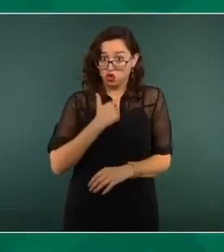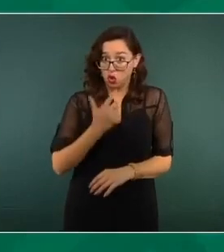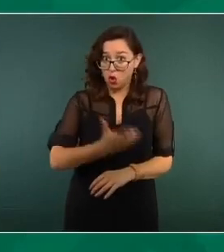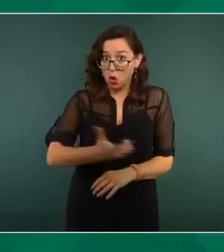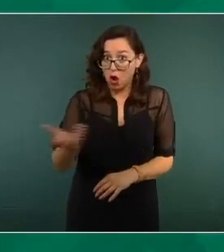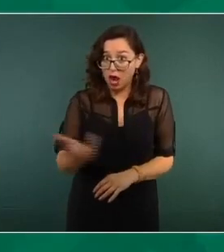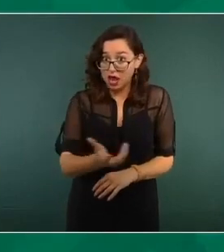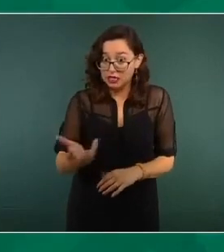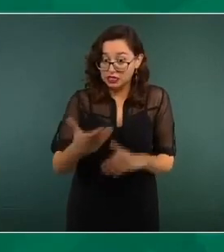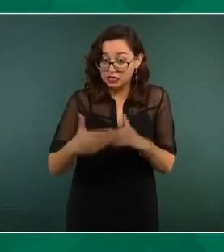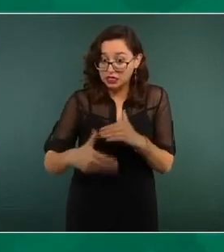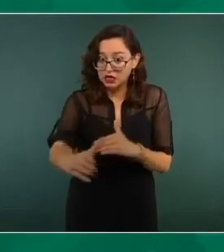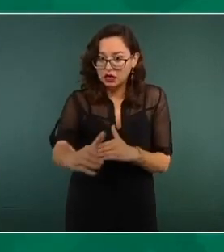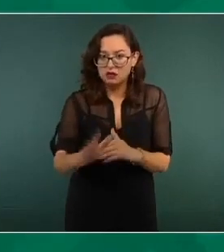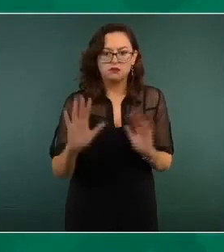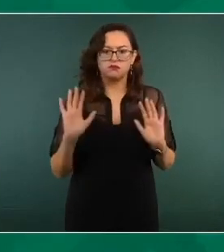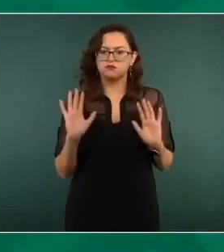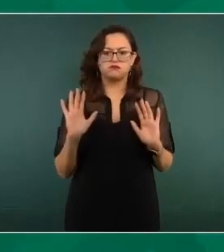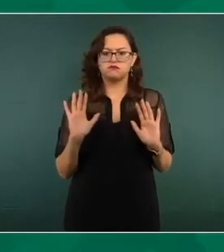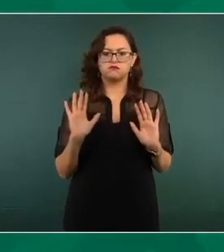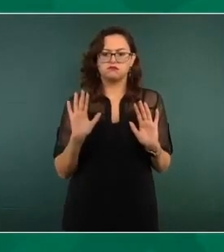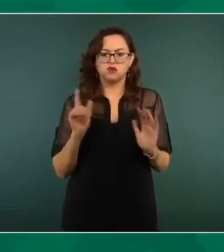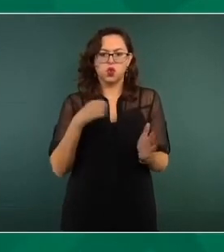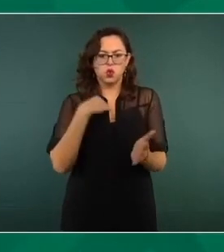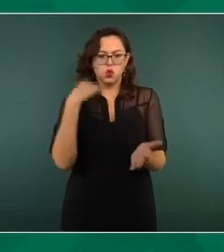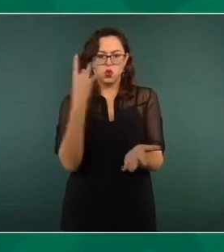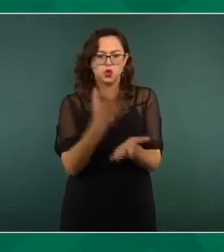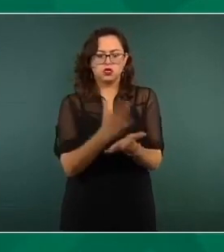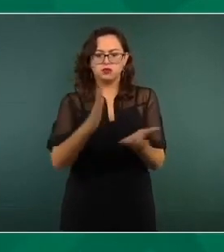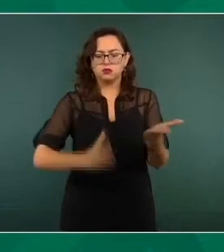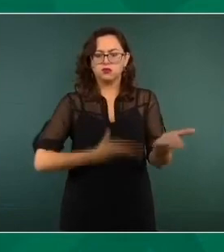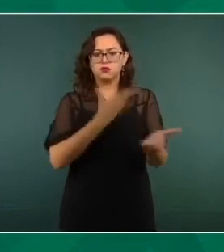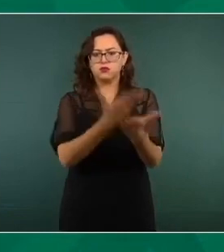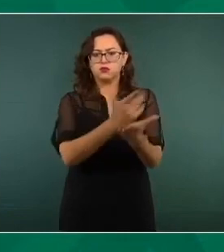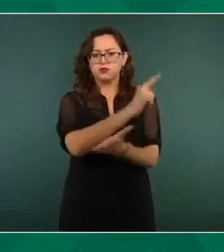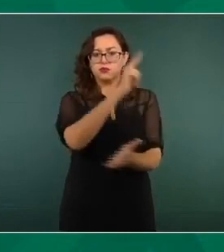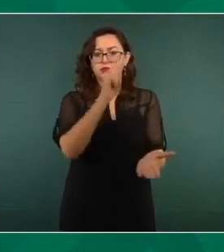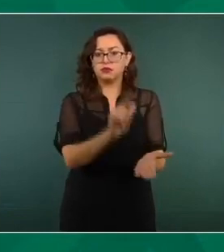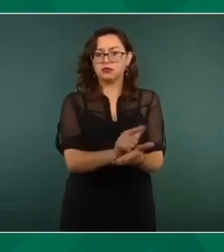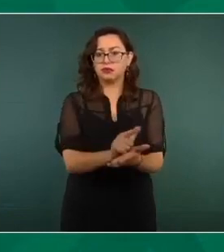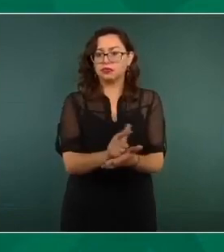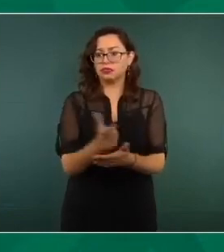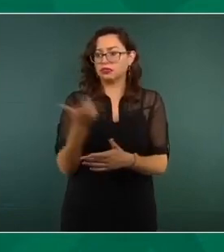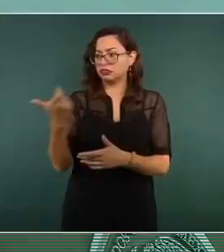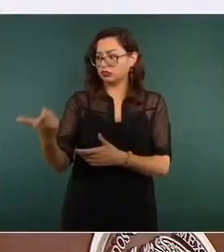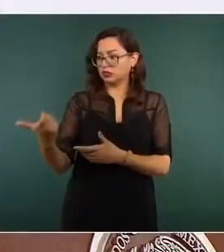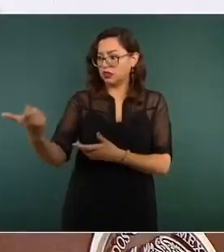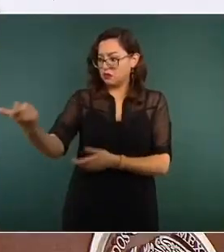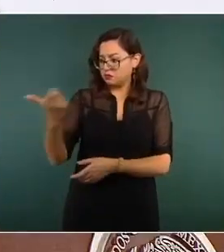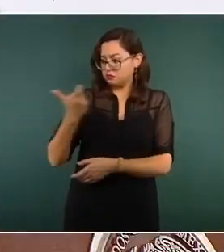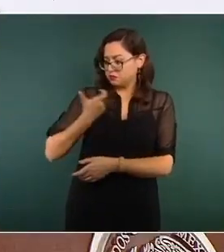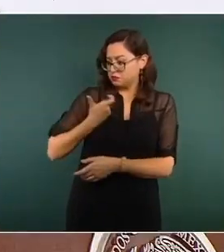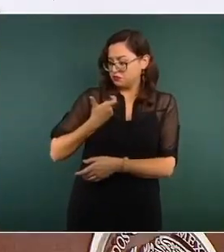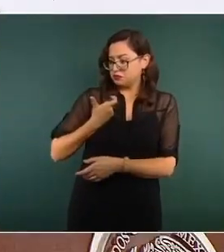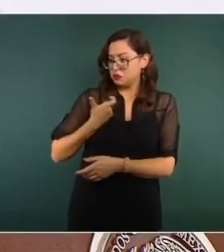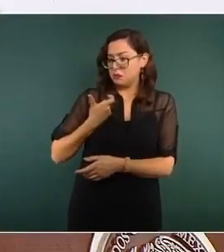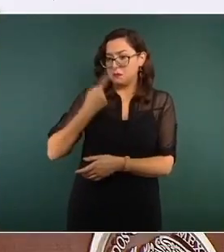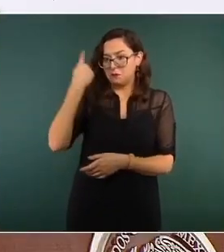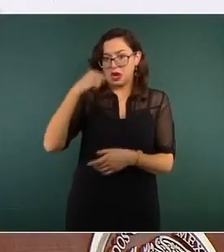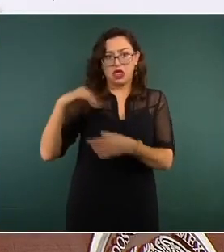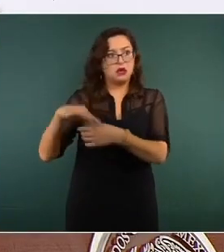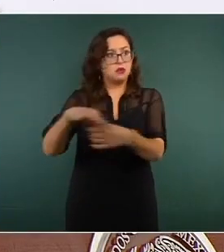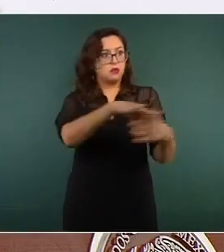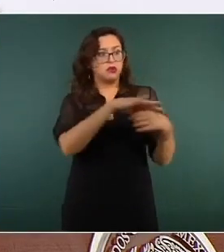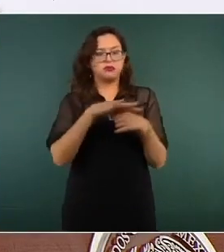No había necesidad de darme dinero para obtener un voto que ya se tenía por